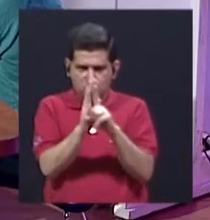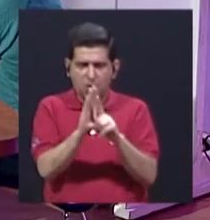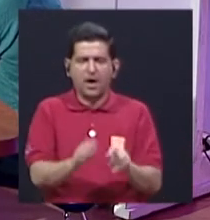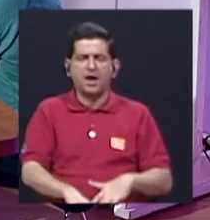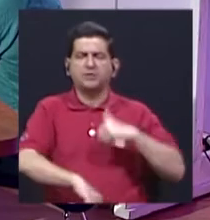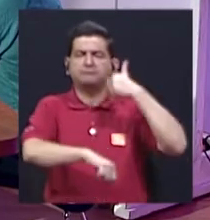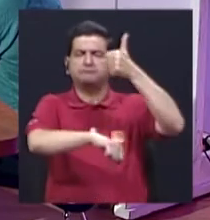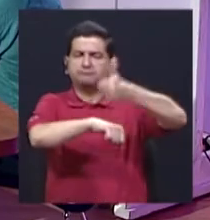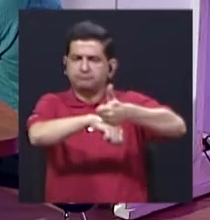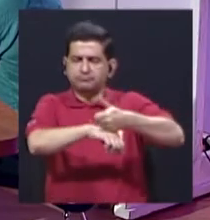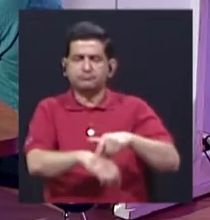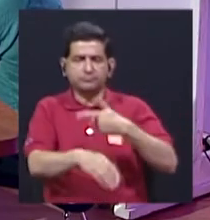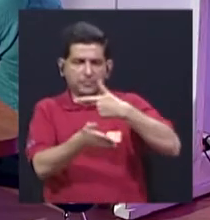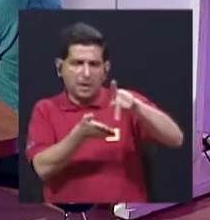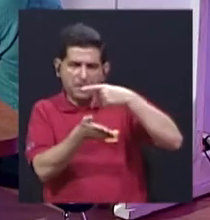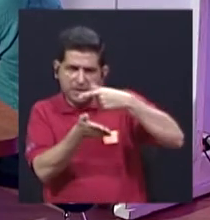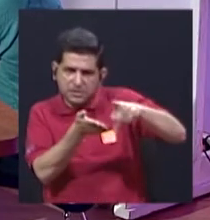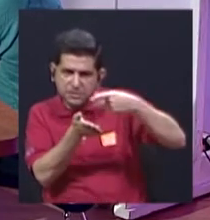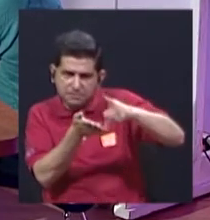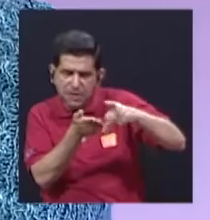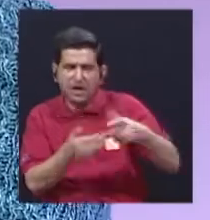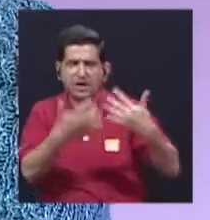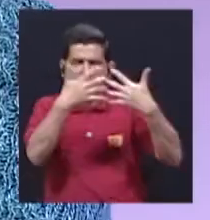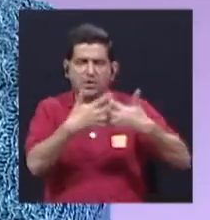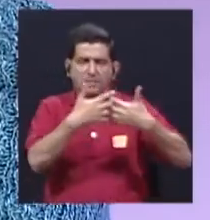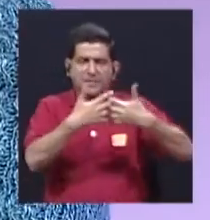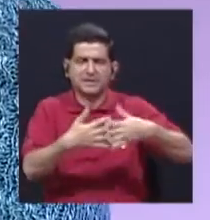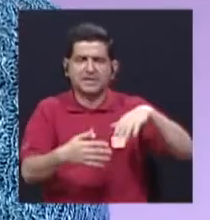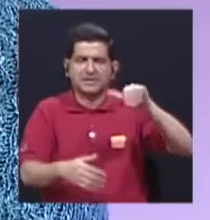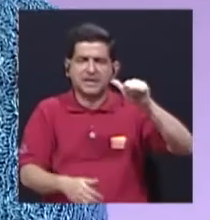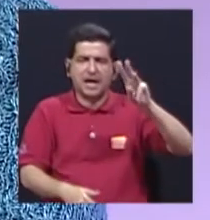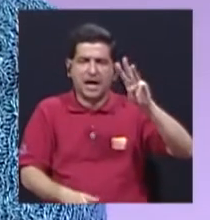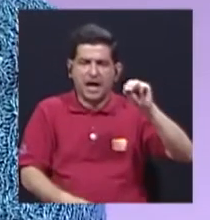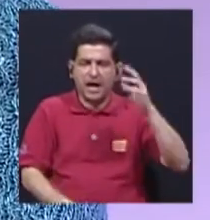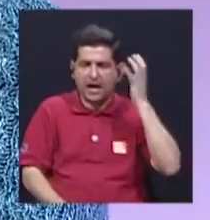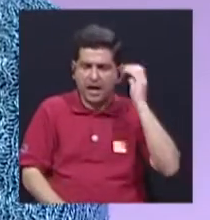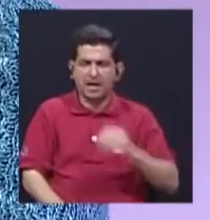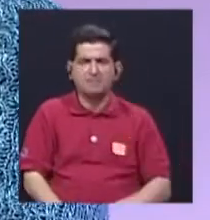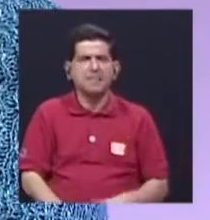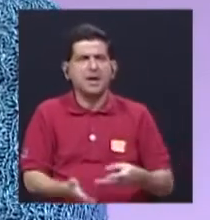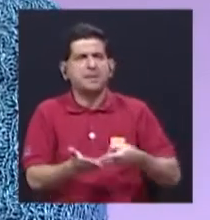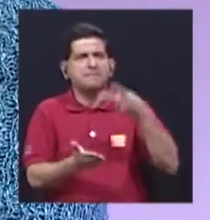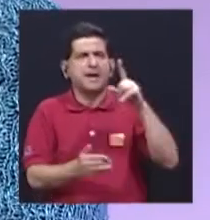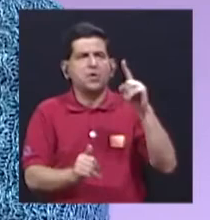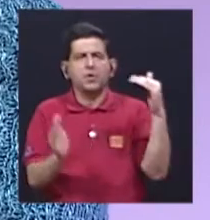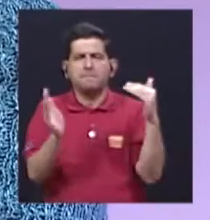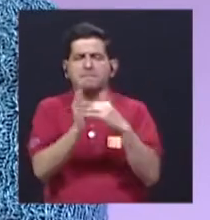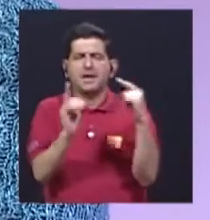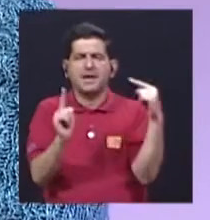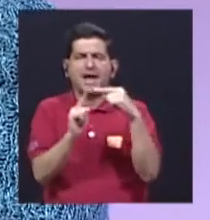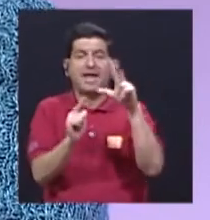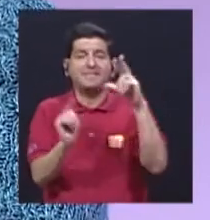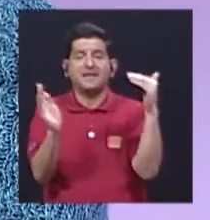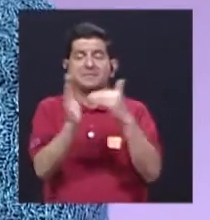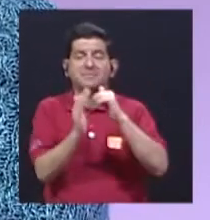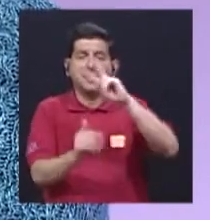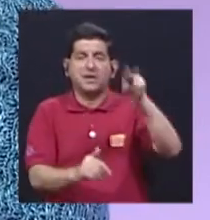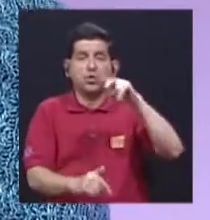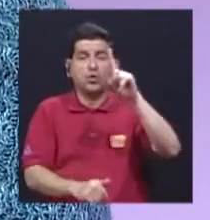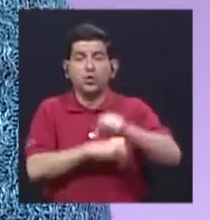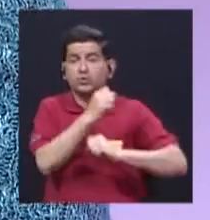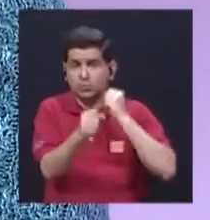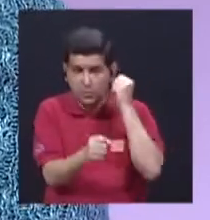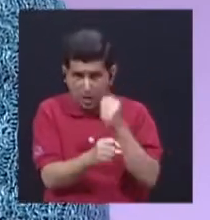establecido para el cobro del cánon, para las emisoras de AM, es un monto que va entre mil y tres mil colones al año.